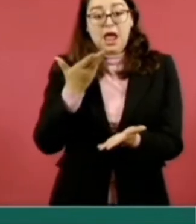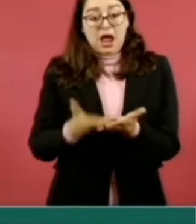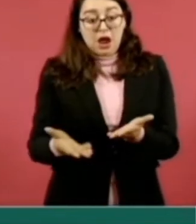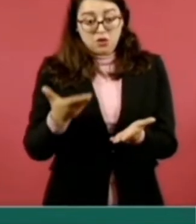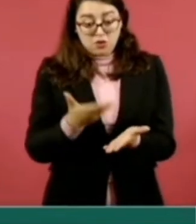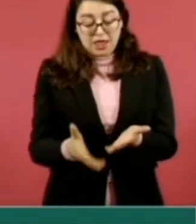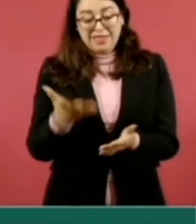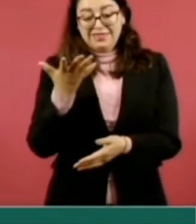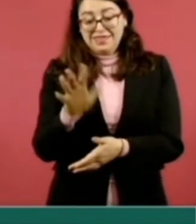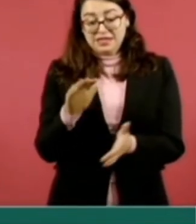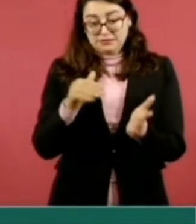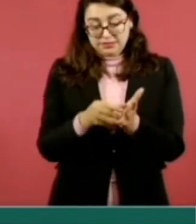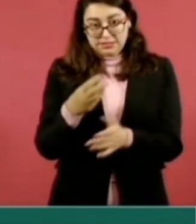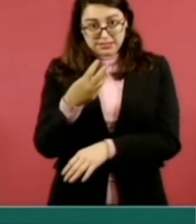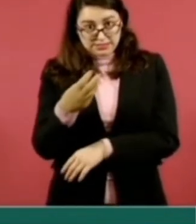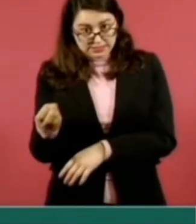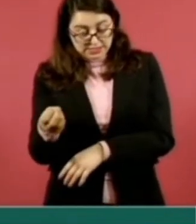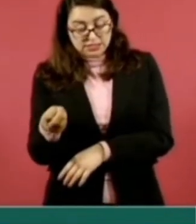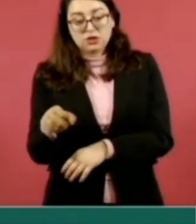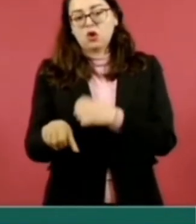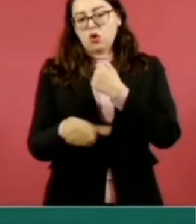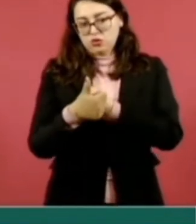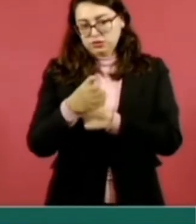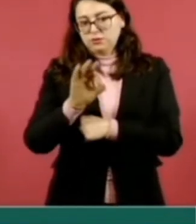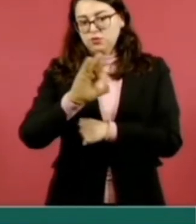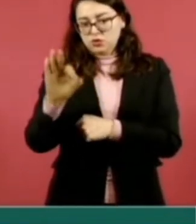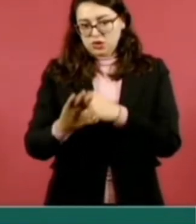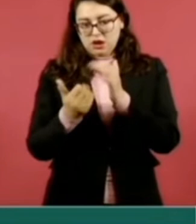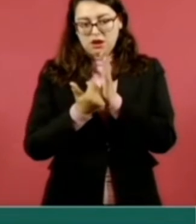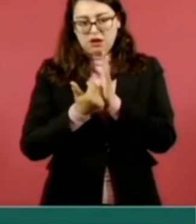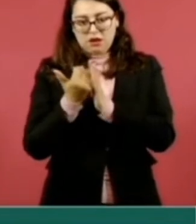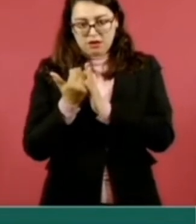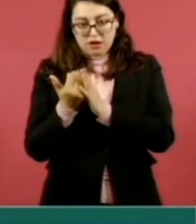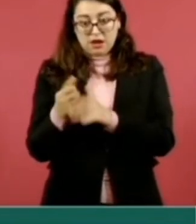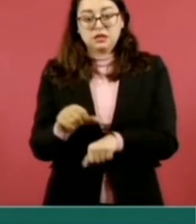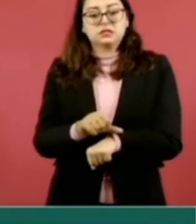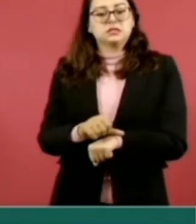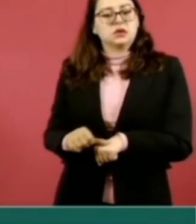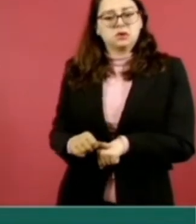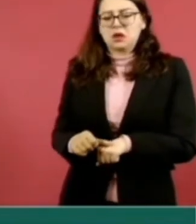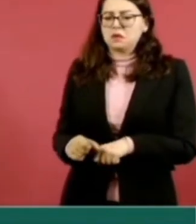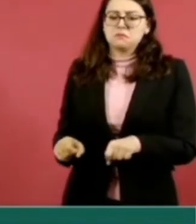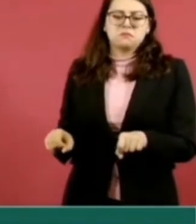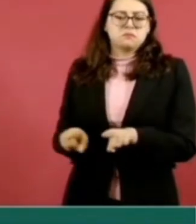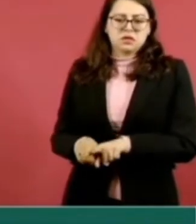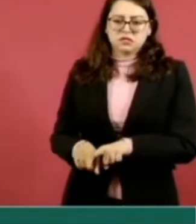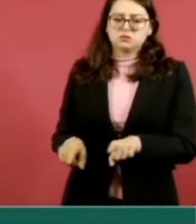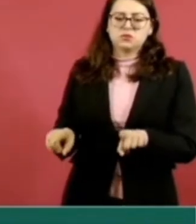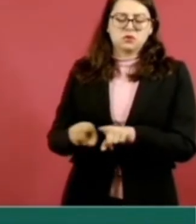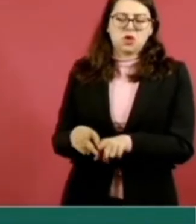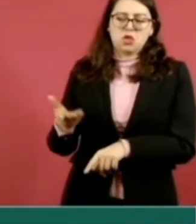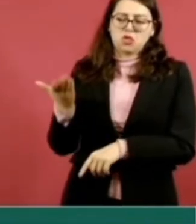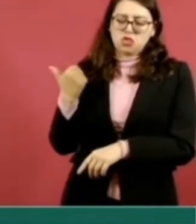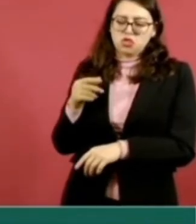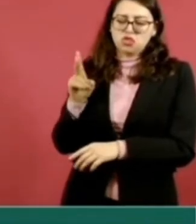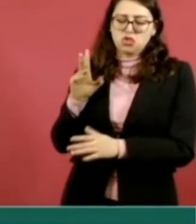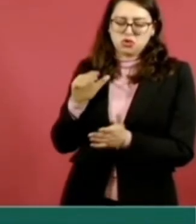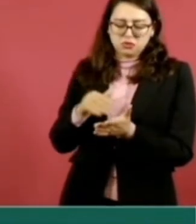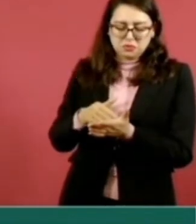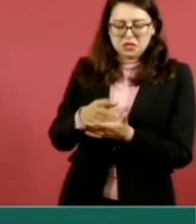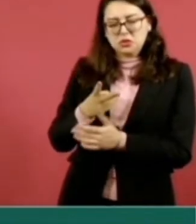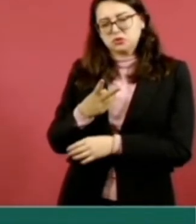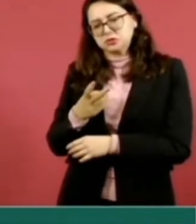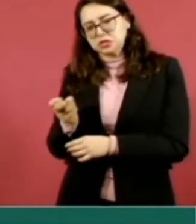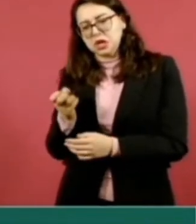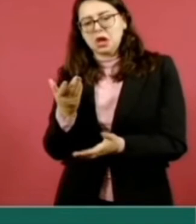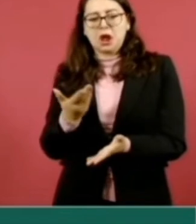362, también un incremento del 11 por ciento. Y las cirugías se mantuvieron estables de 2 mil 201, se han